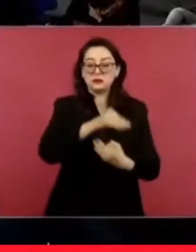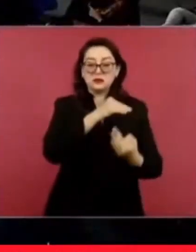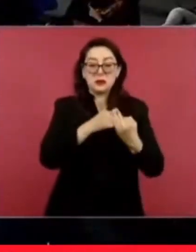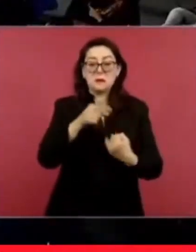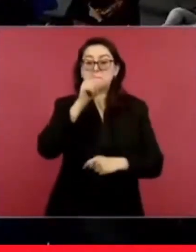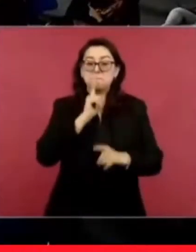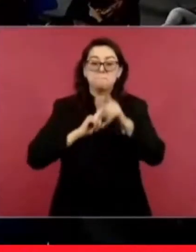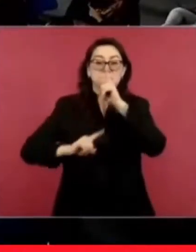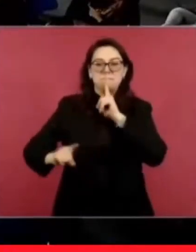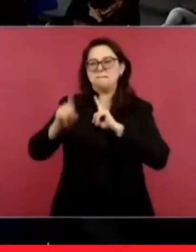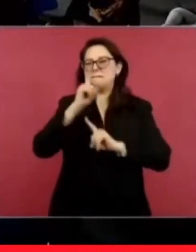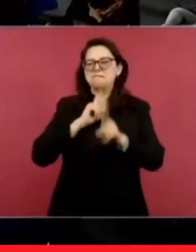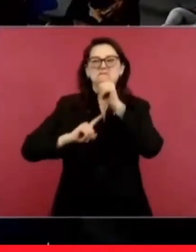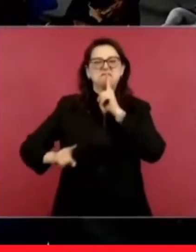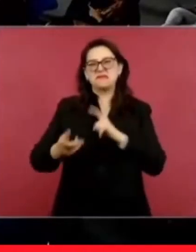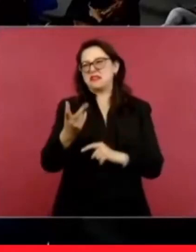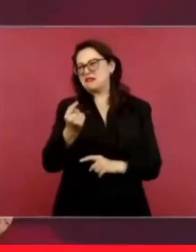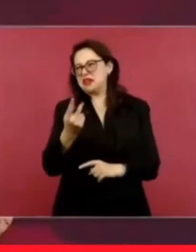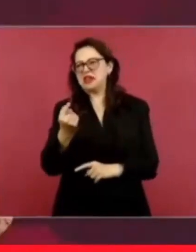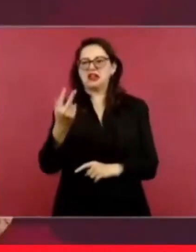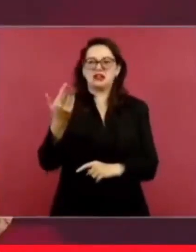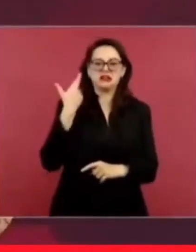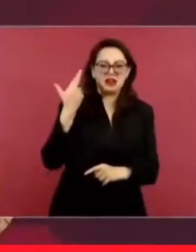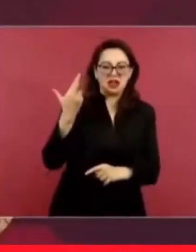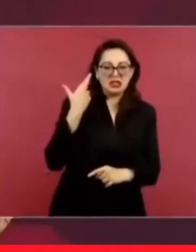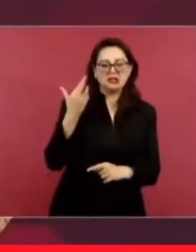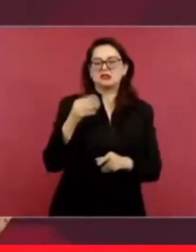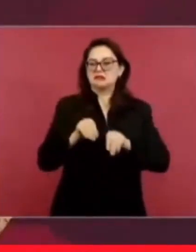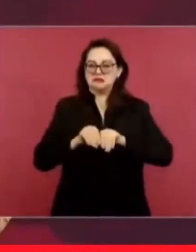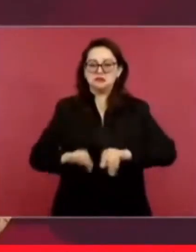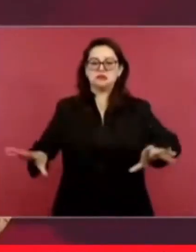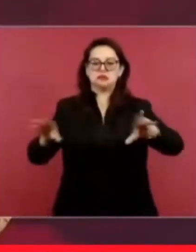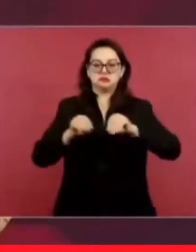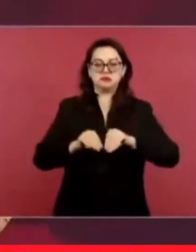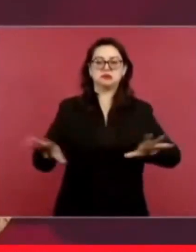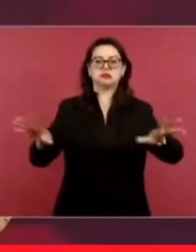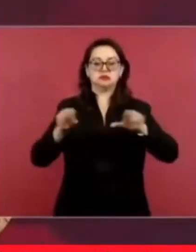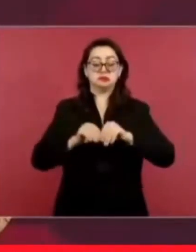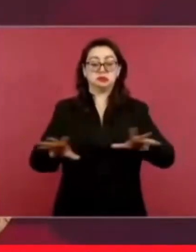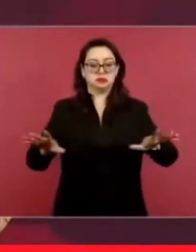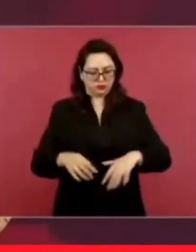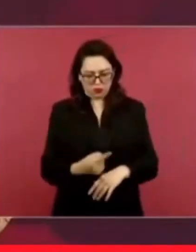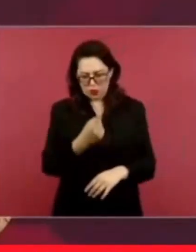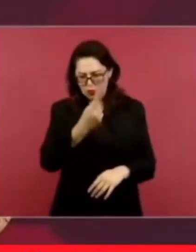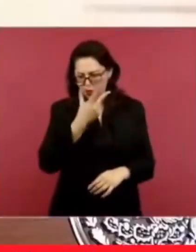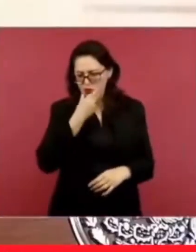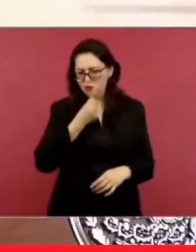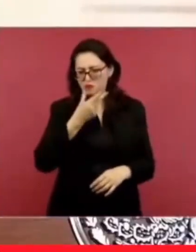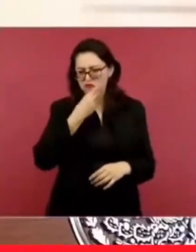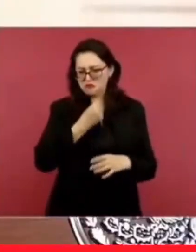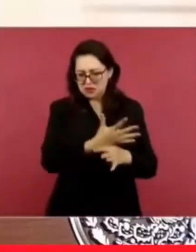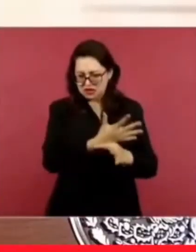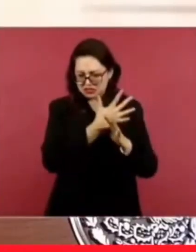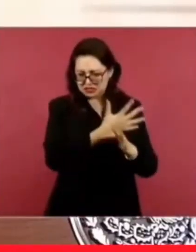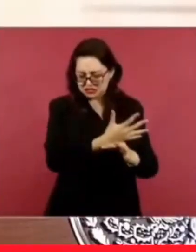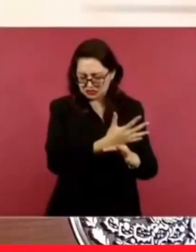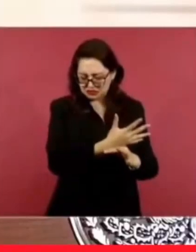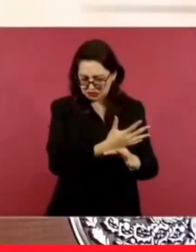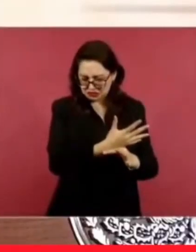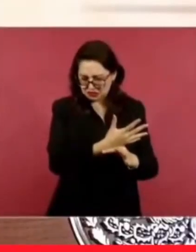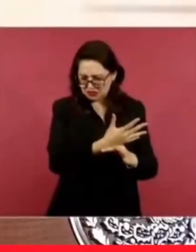Conductores de radio, este que pronosticó de que se iba a ir el